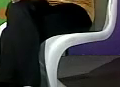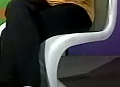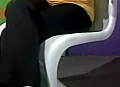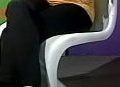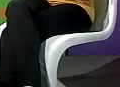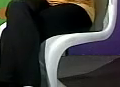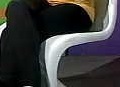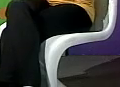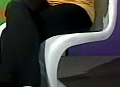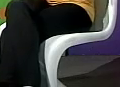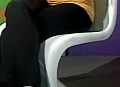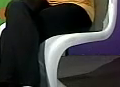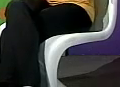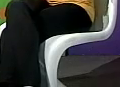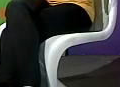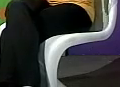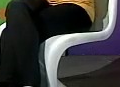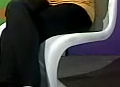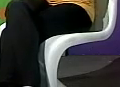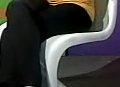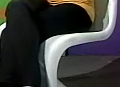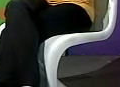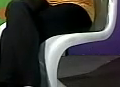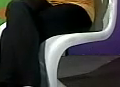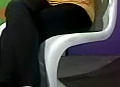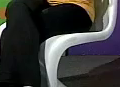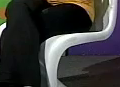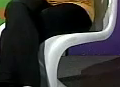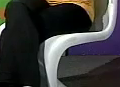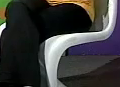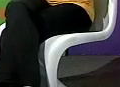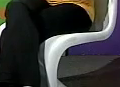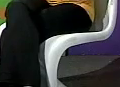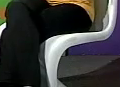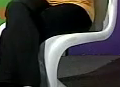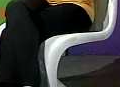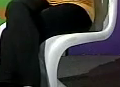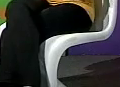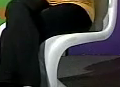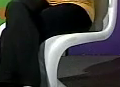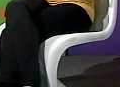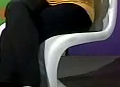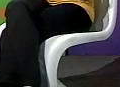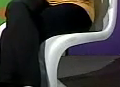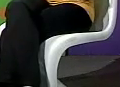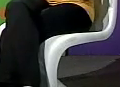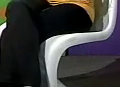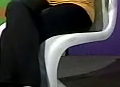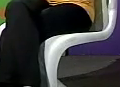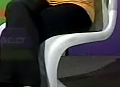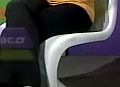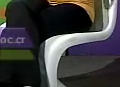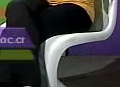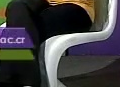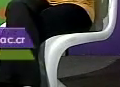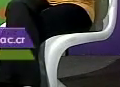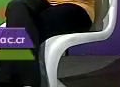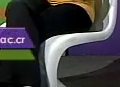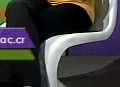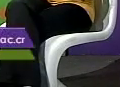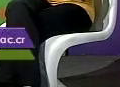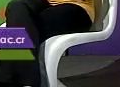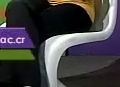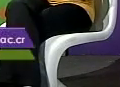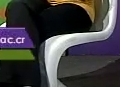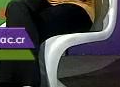Llegamos al final de esta edición de Nexos. Sin duda le agradecemos su compañía y le invitamos para que nos escriban a nexos.canal15